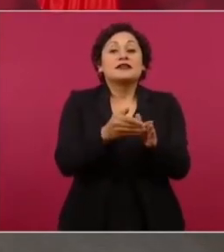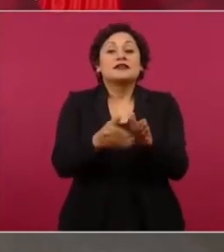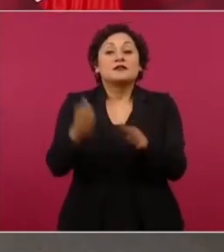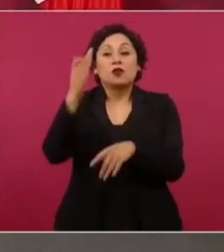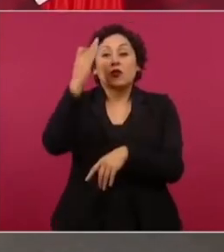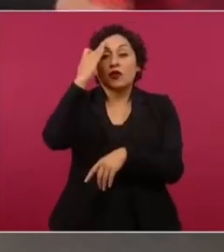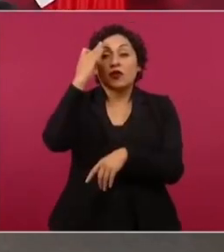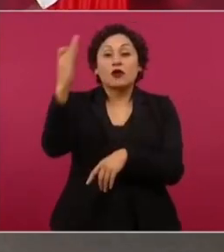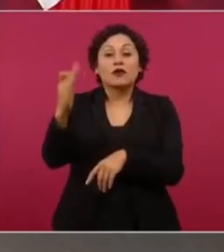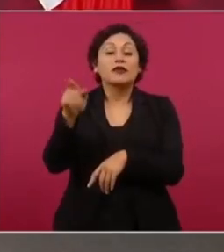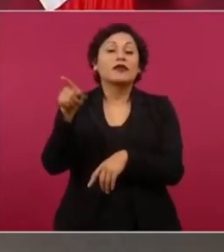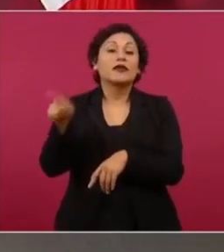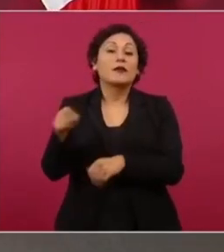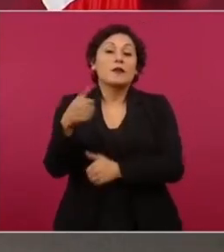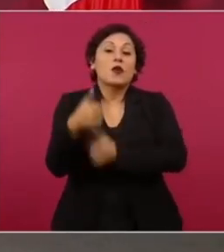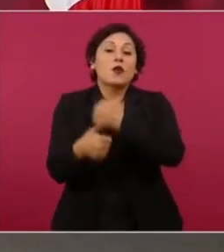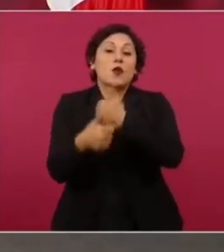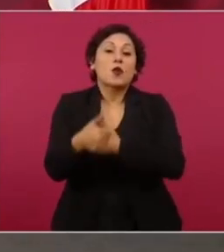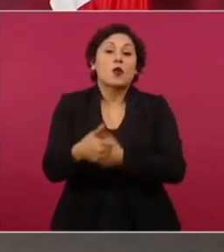que era una ola